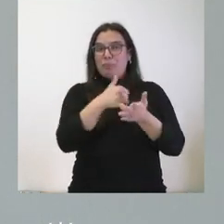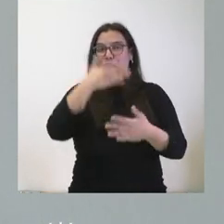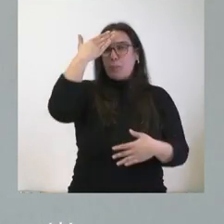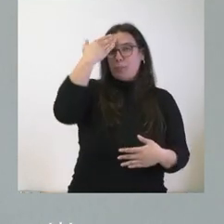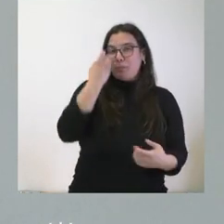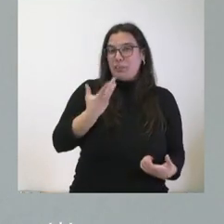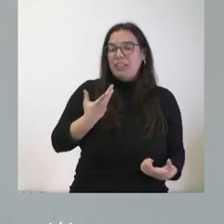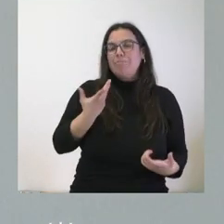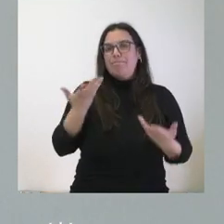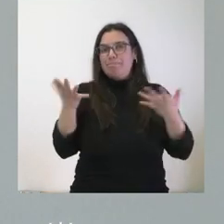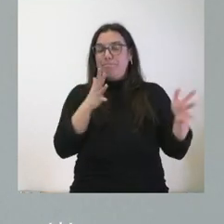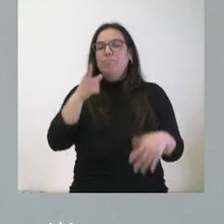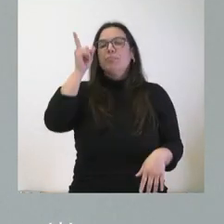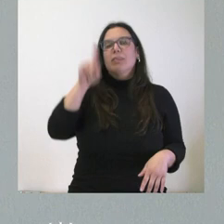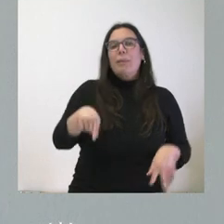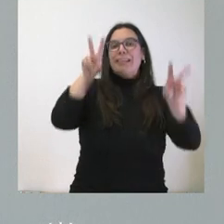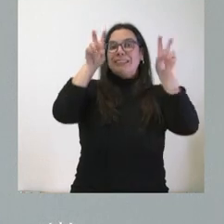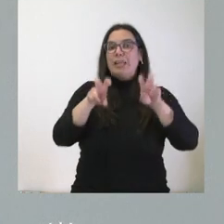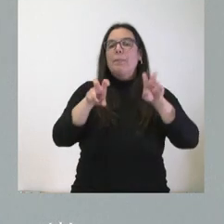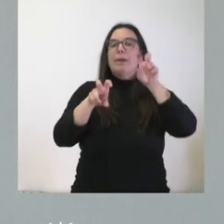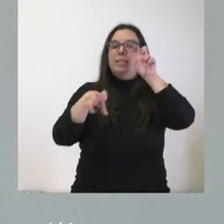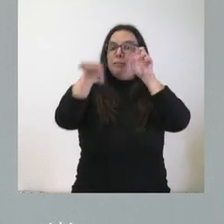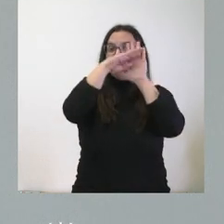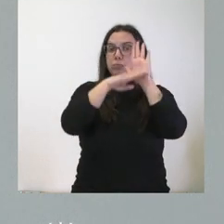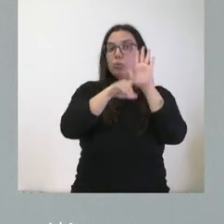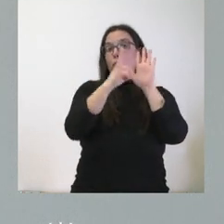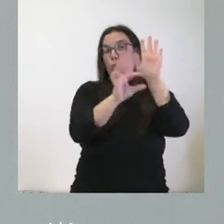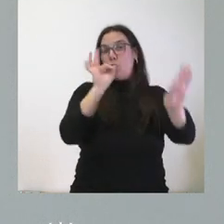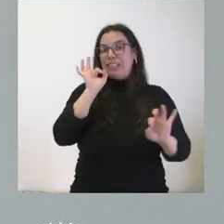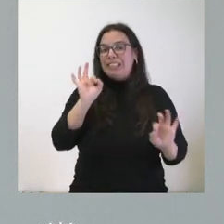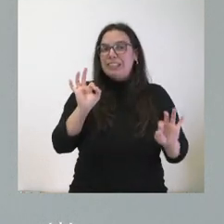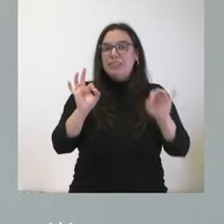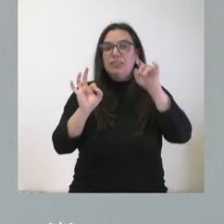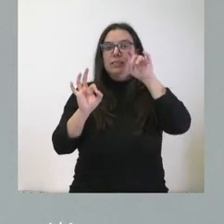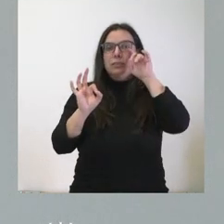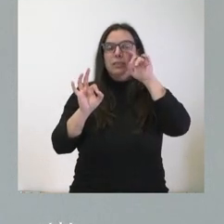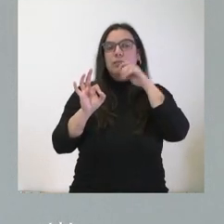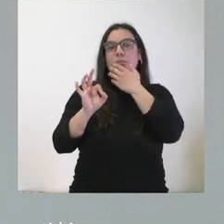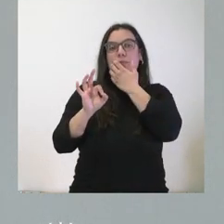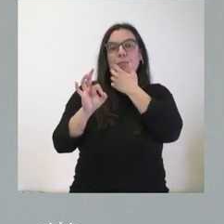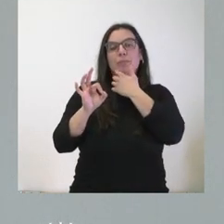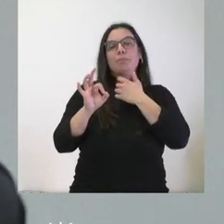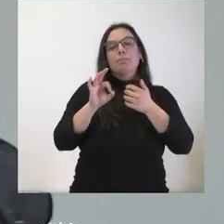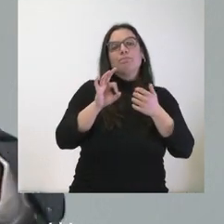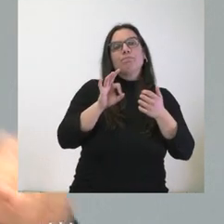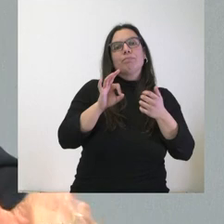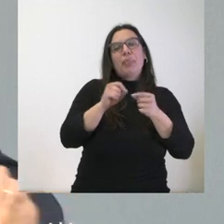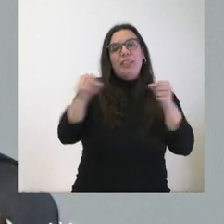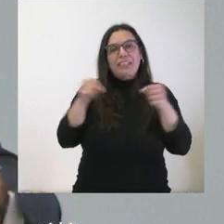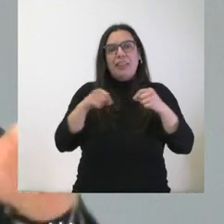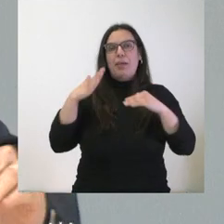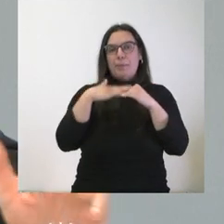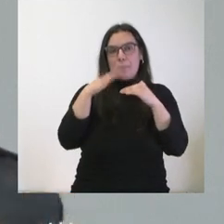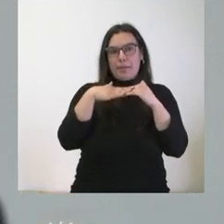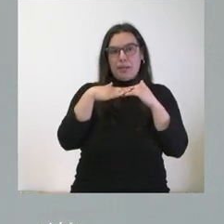entre las cuestiones que establece está el establecimiento, a su vez, de una serie de distancias mínimas,